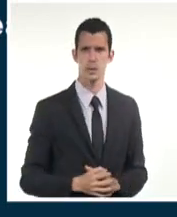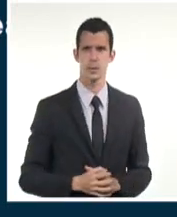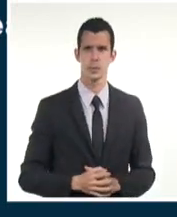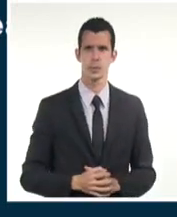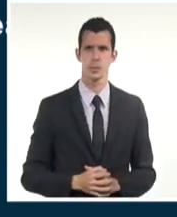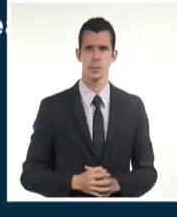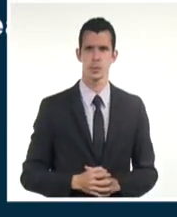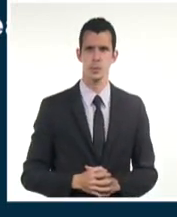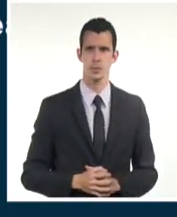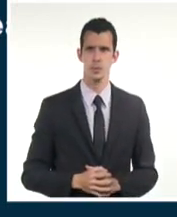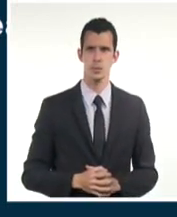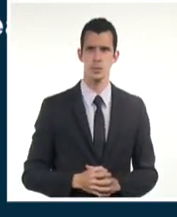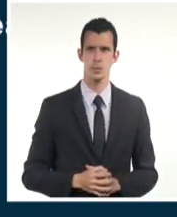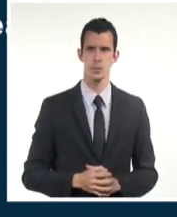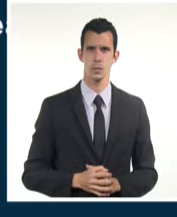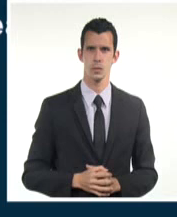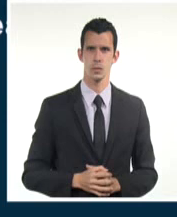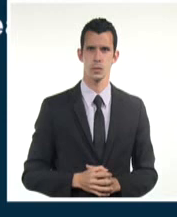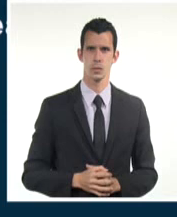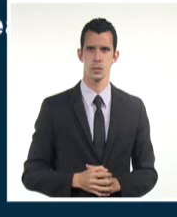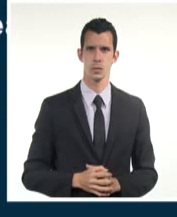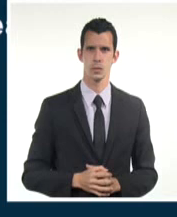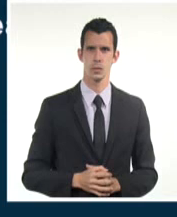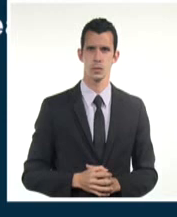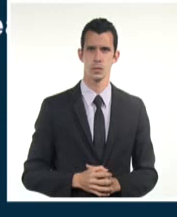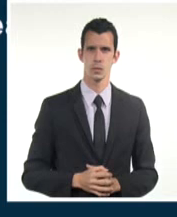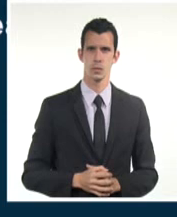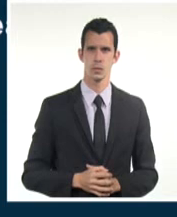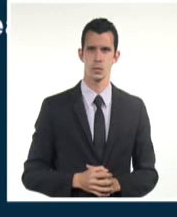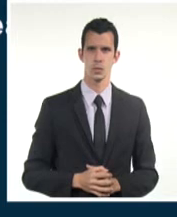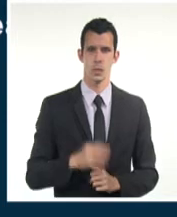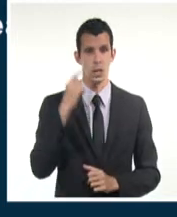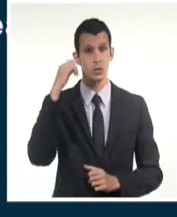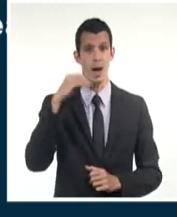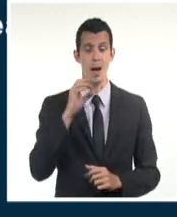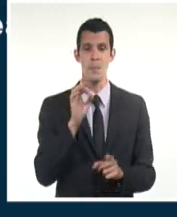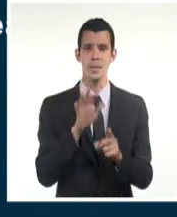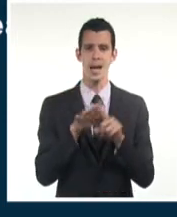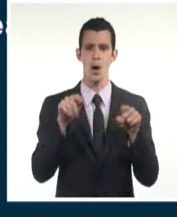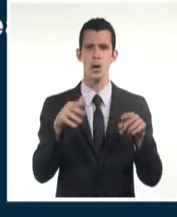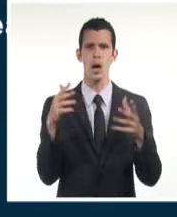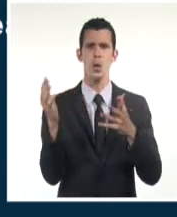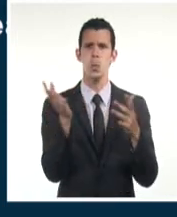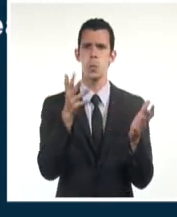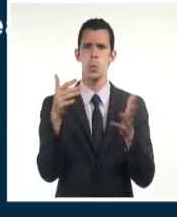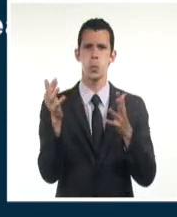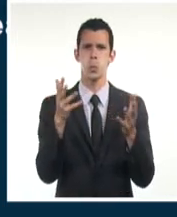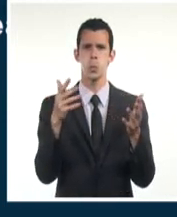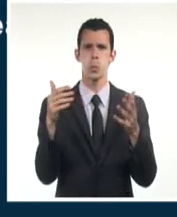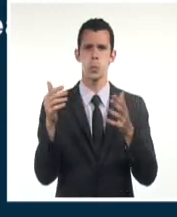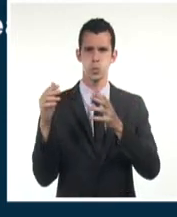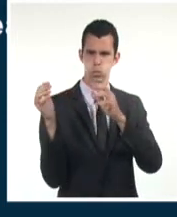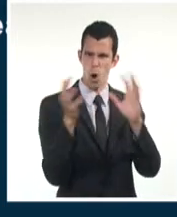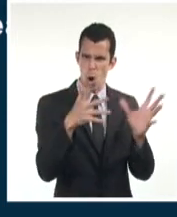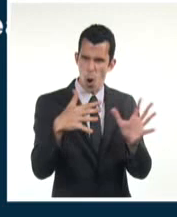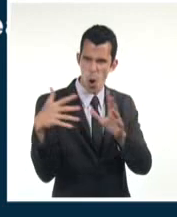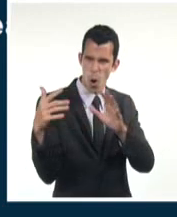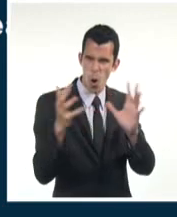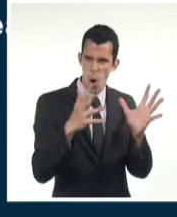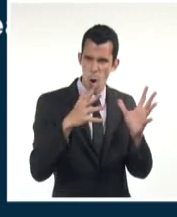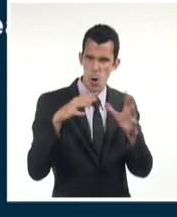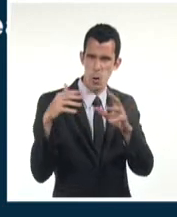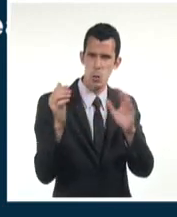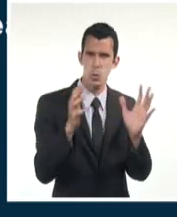y valores elevados en rachas y también pues se van a mantener marejadas en la costa norte de la región